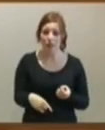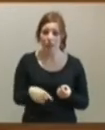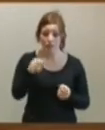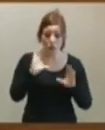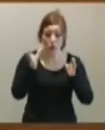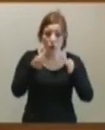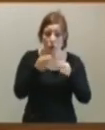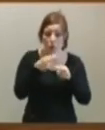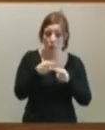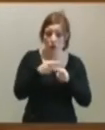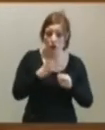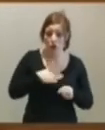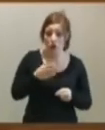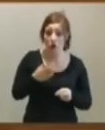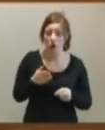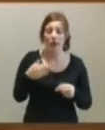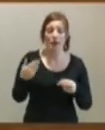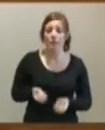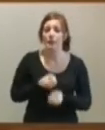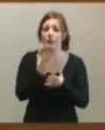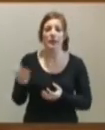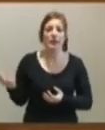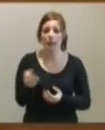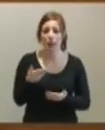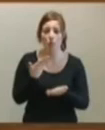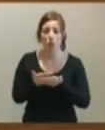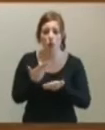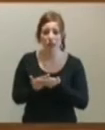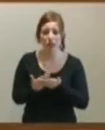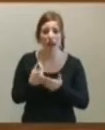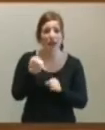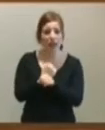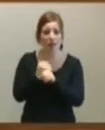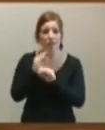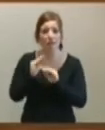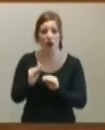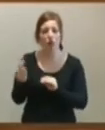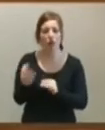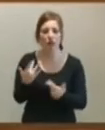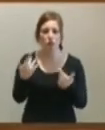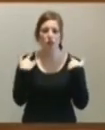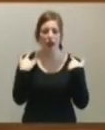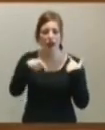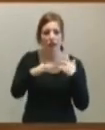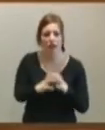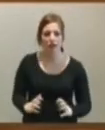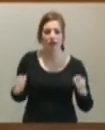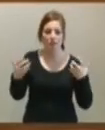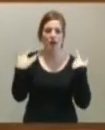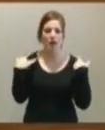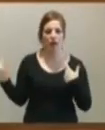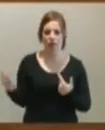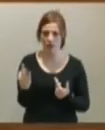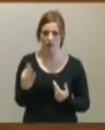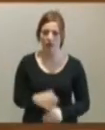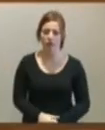grupo parlamentario, cuando propuso eso, es que esa tarea sea responsabilidad y de esa tarea se encargue esta Cámara, que es donde estamos los representantes